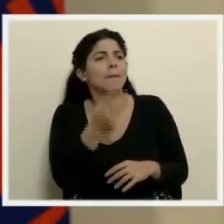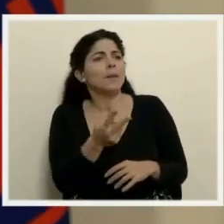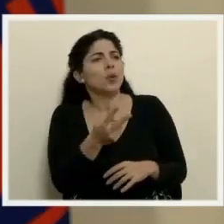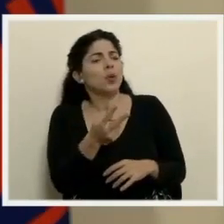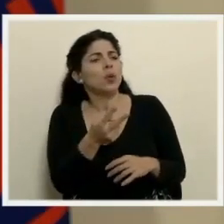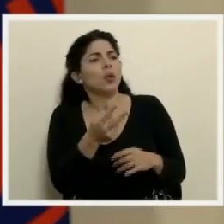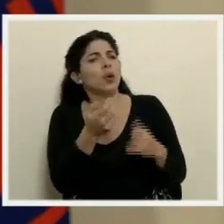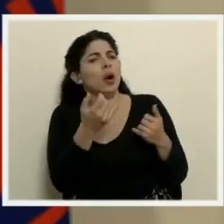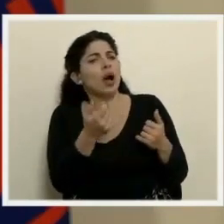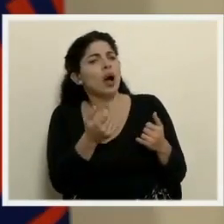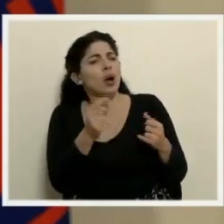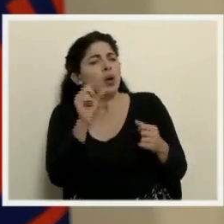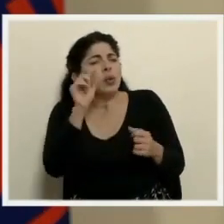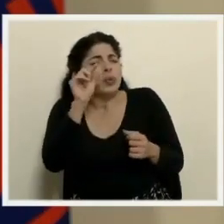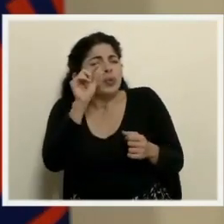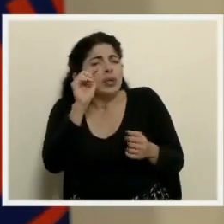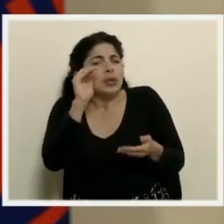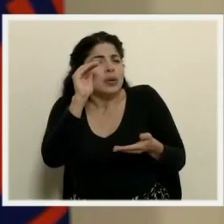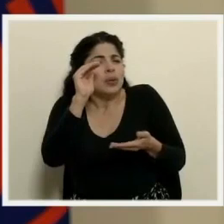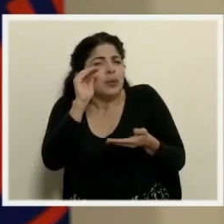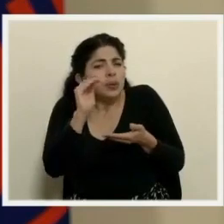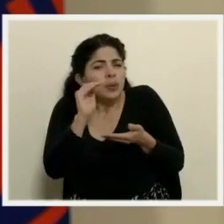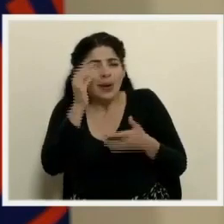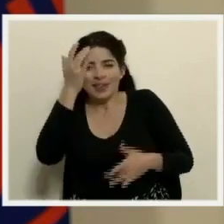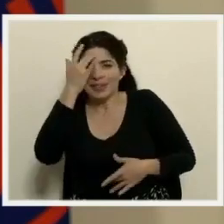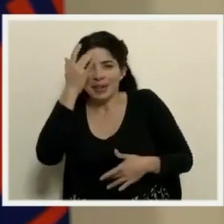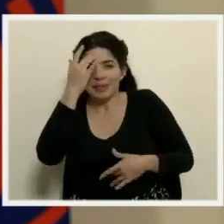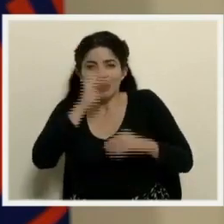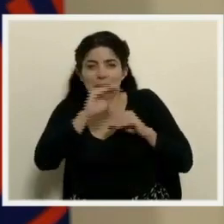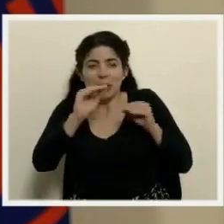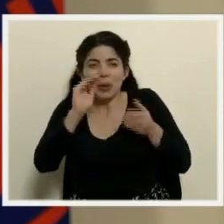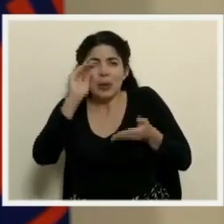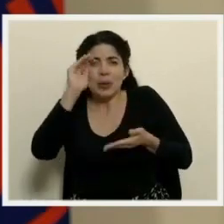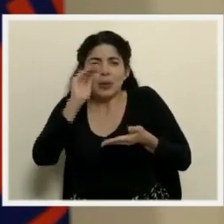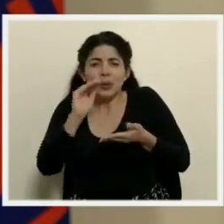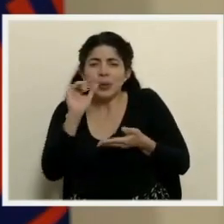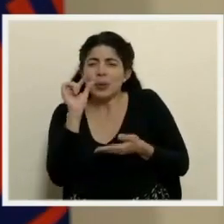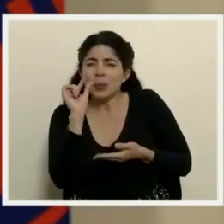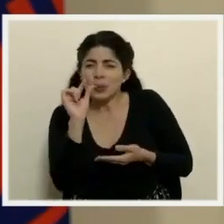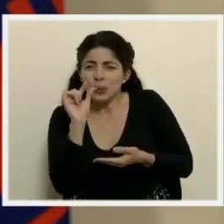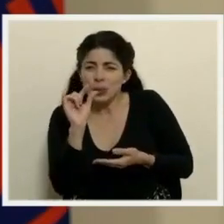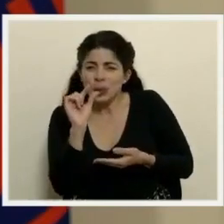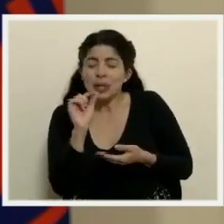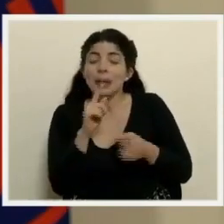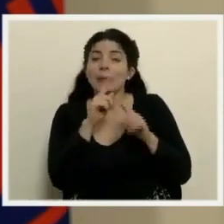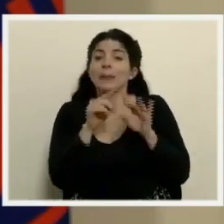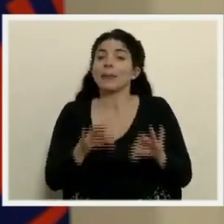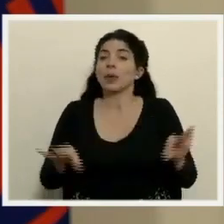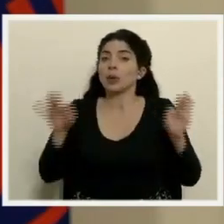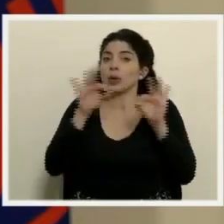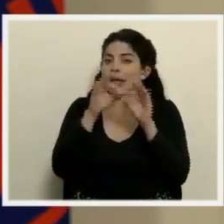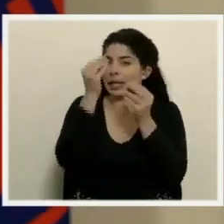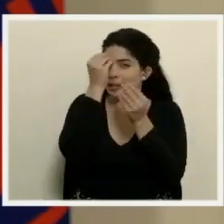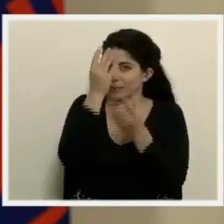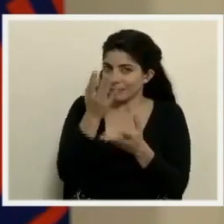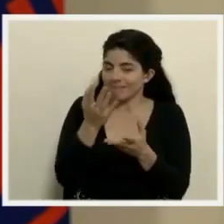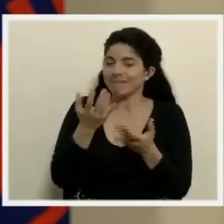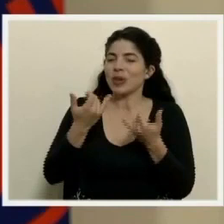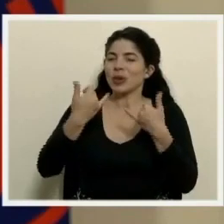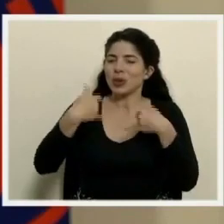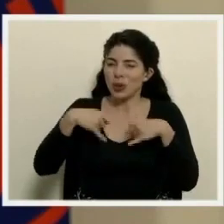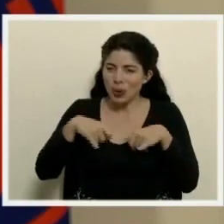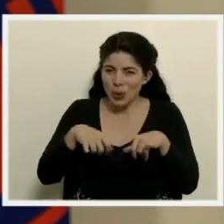una leve disminución de los casos. No obstante, sí debemos mencionar que aún